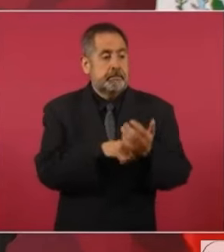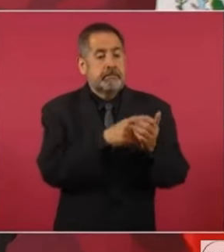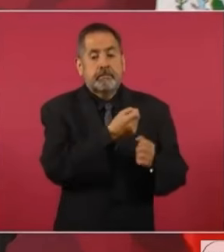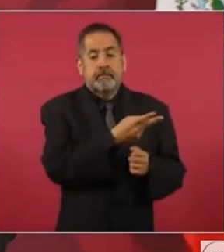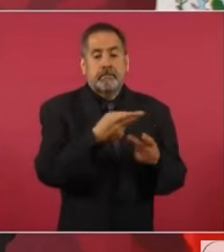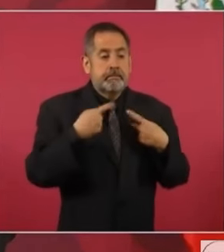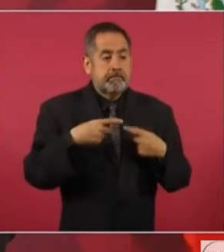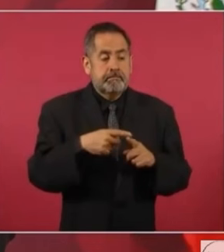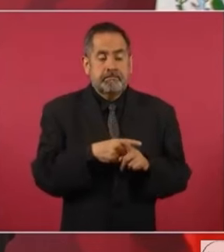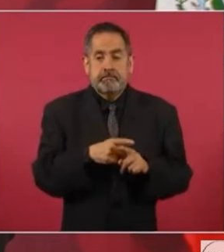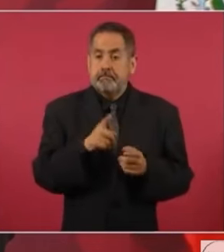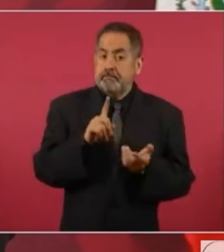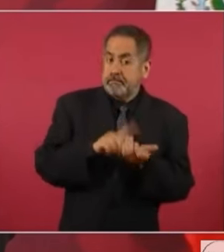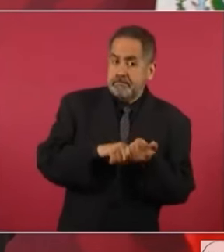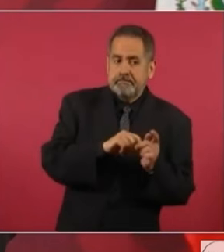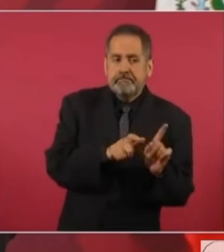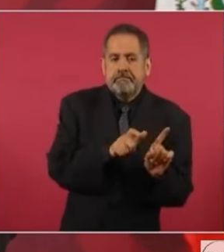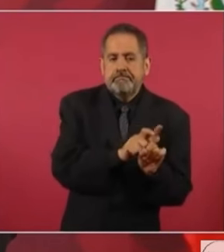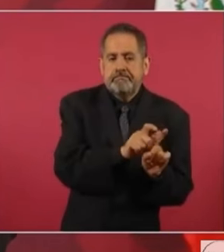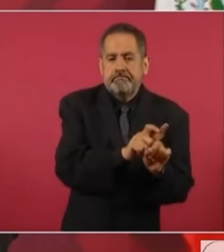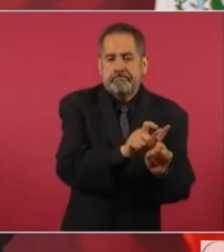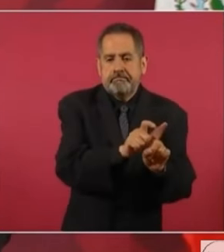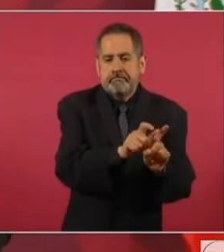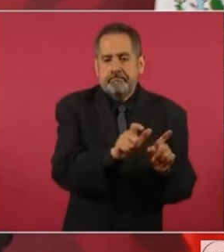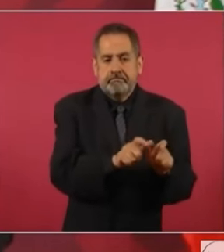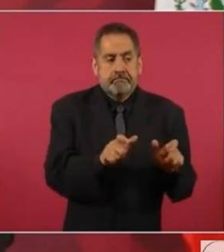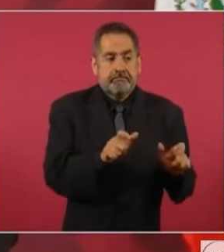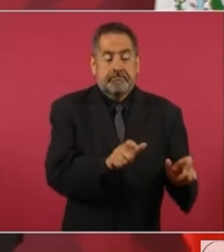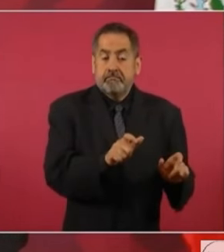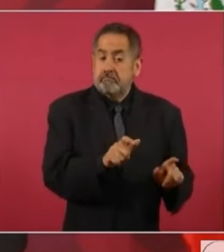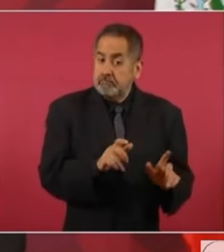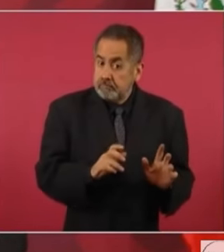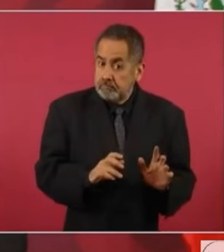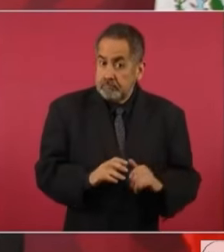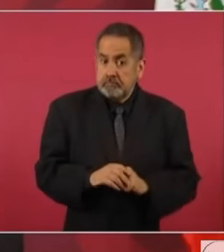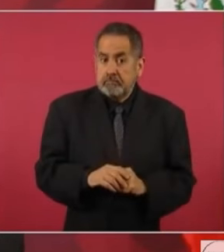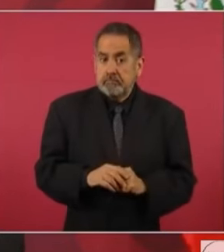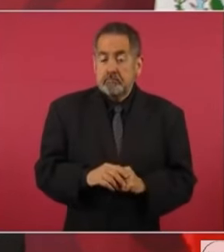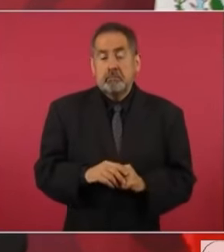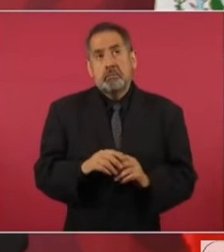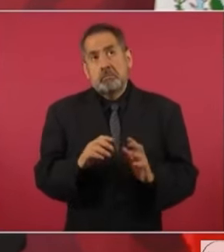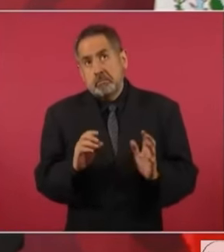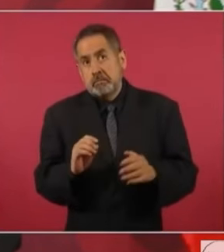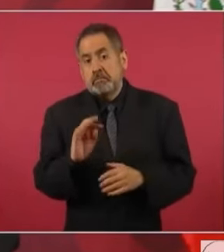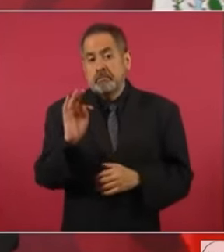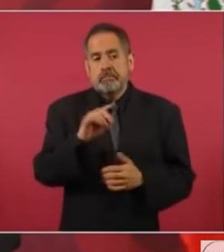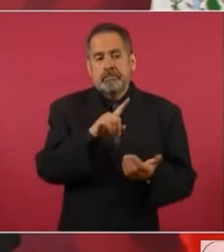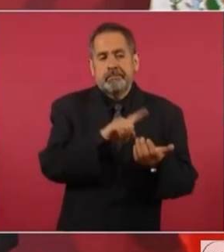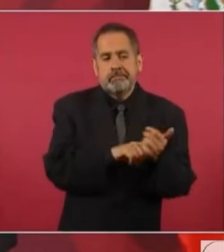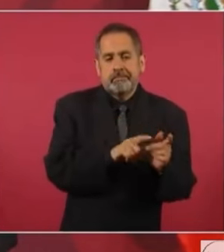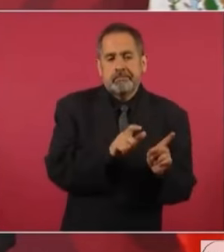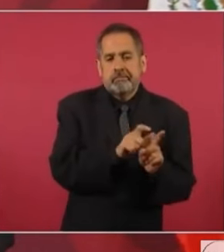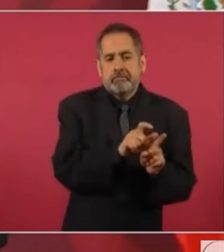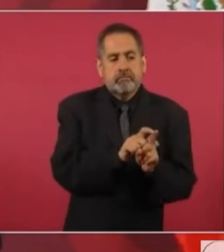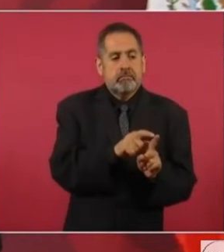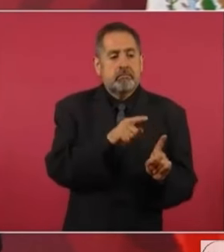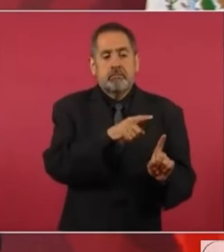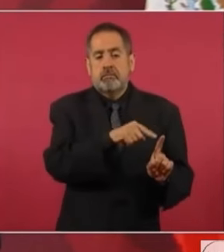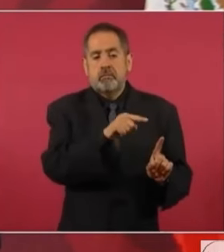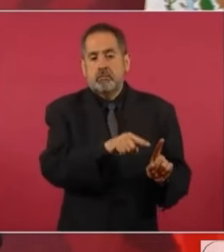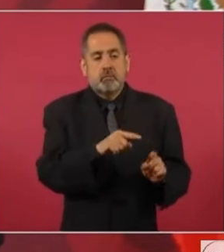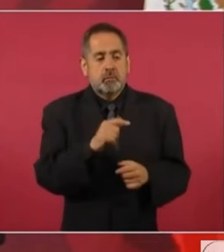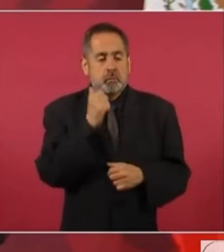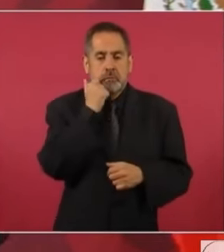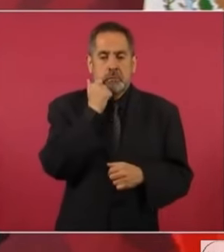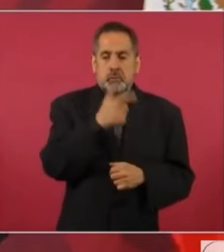o que posiblemente no querían que